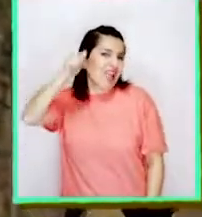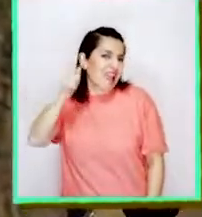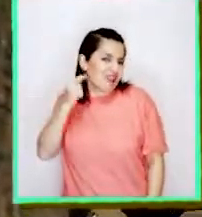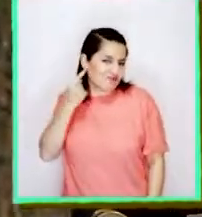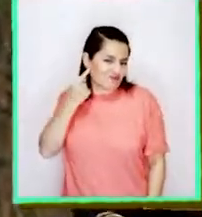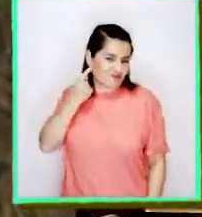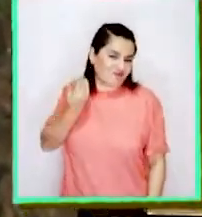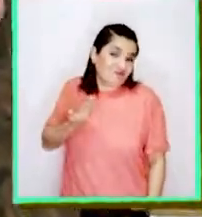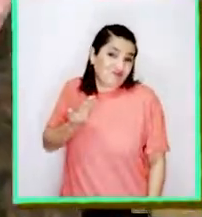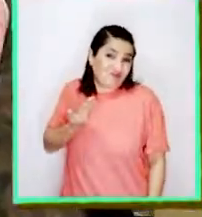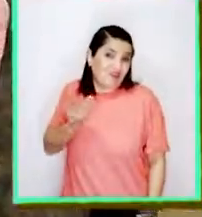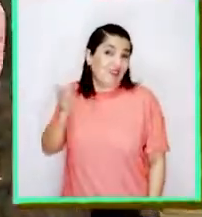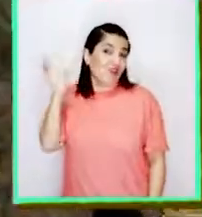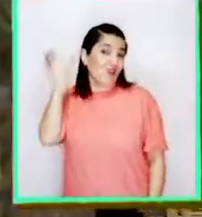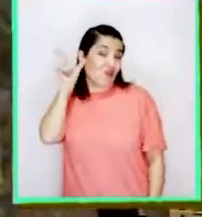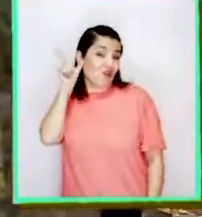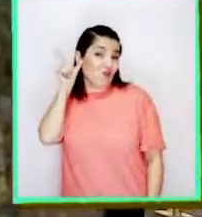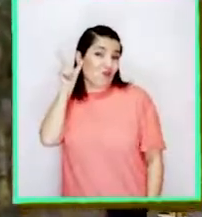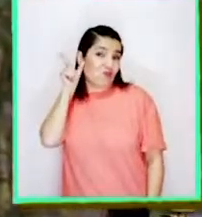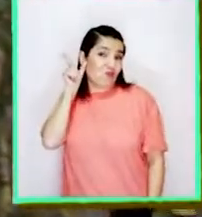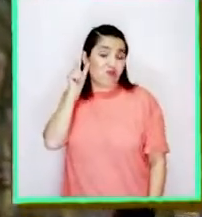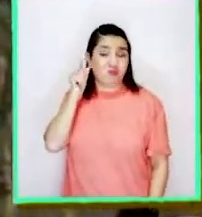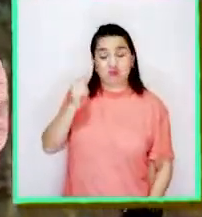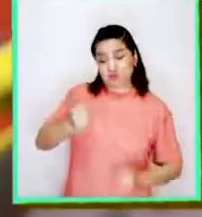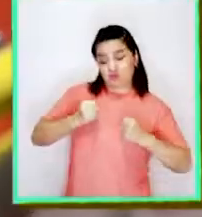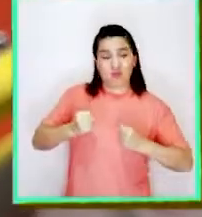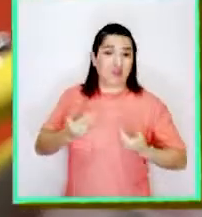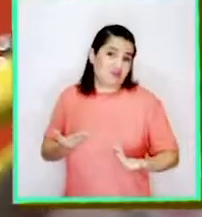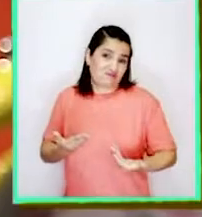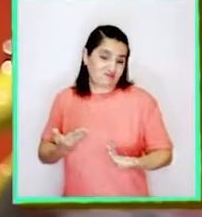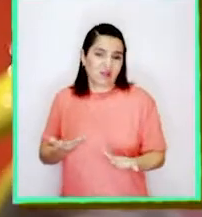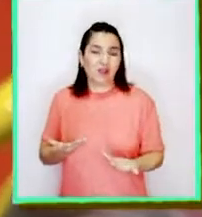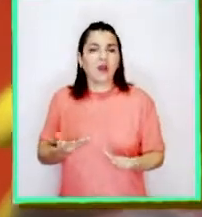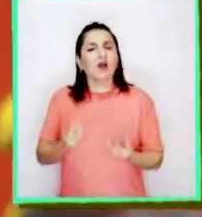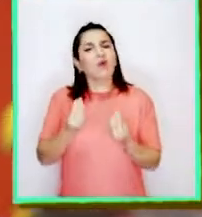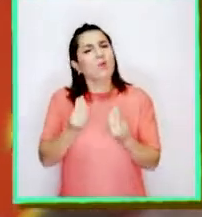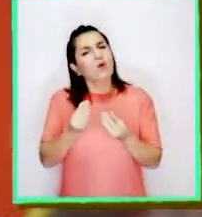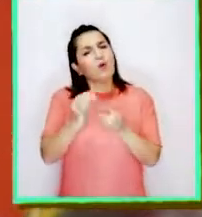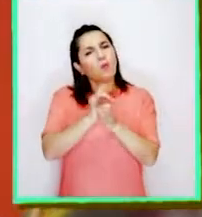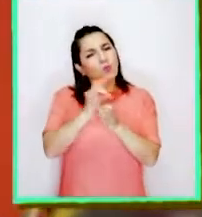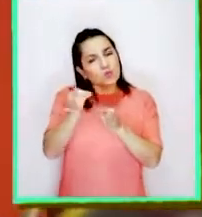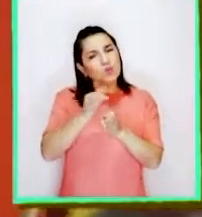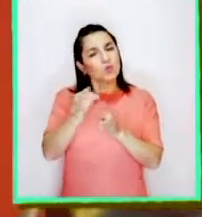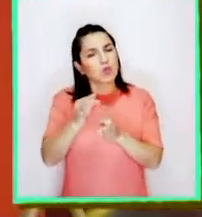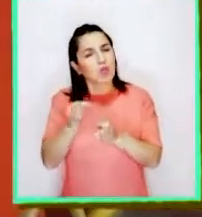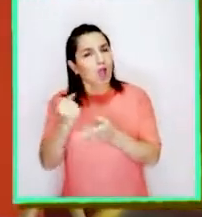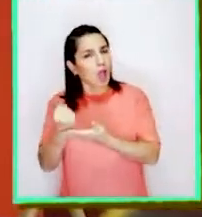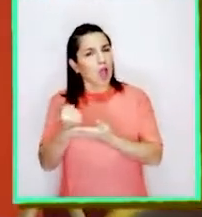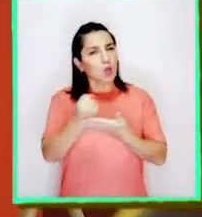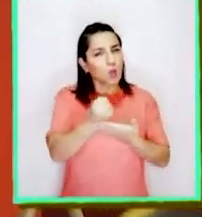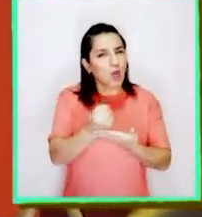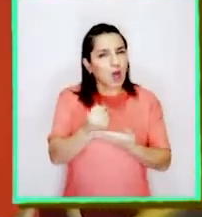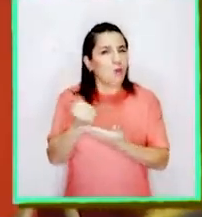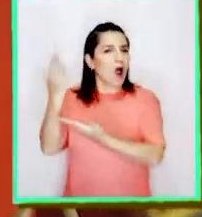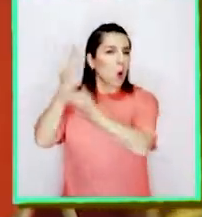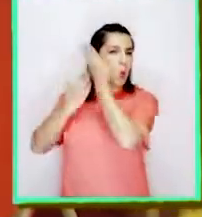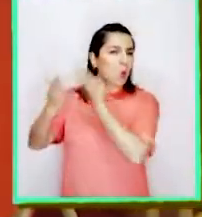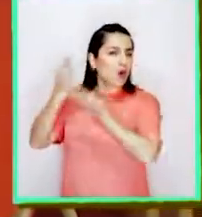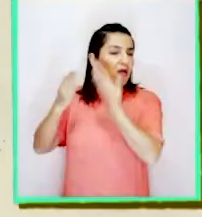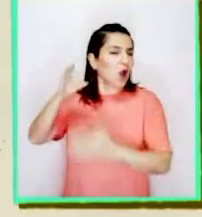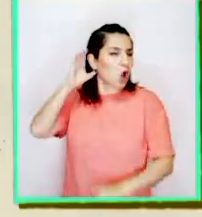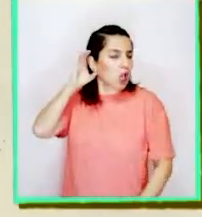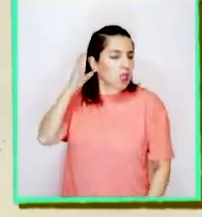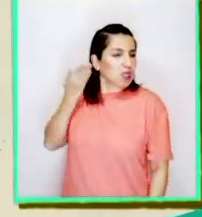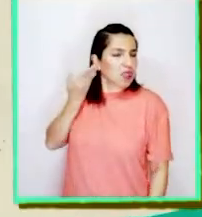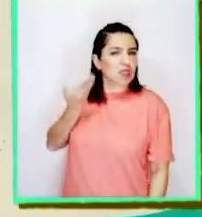oídos y tal vez perdería su superpoder. ¿Qué le podemos sugerir entonces que use para proteger sus